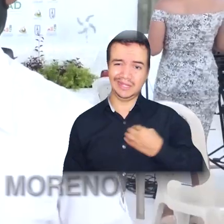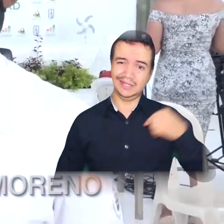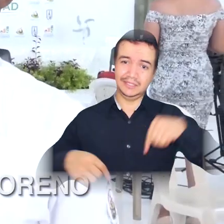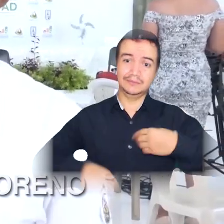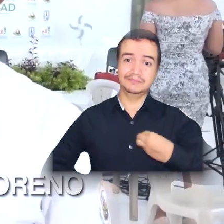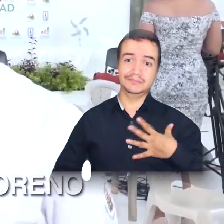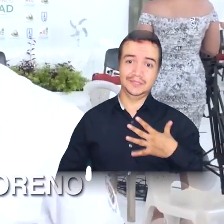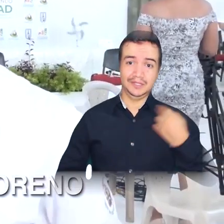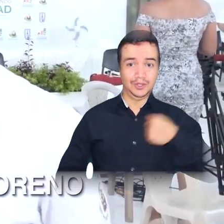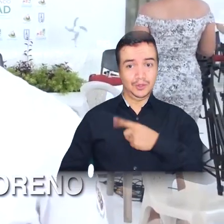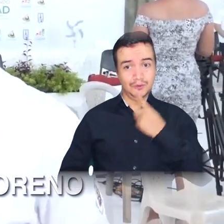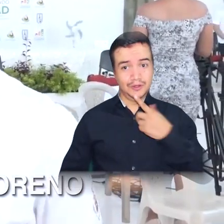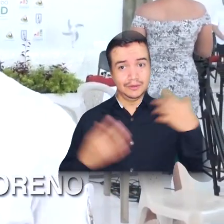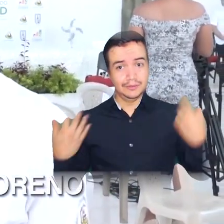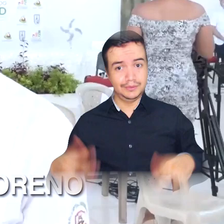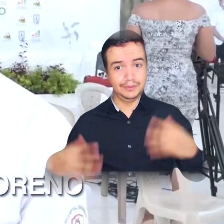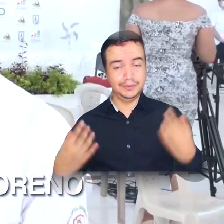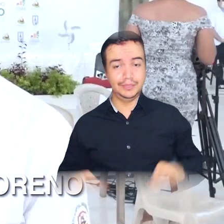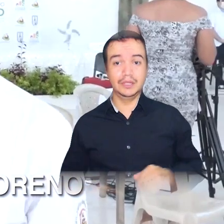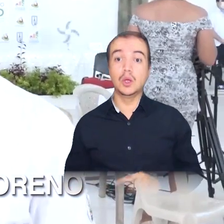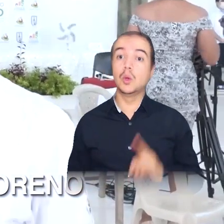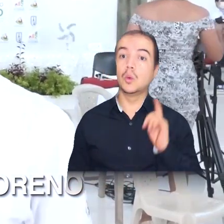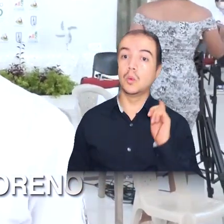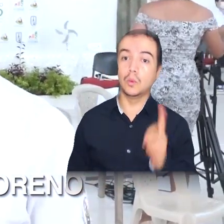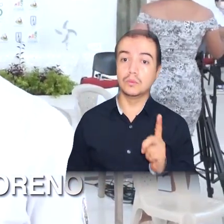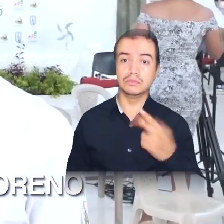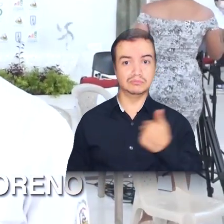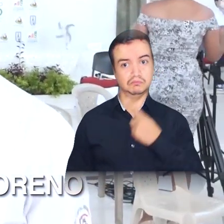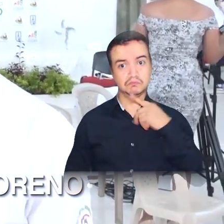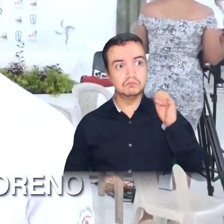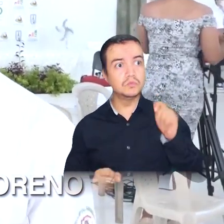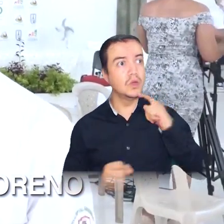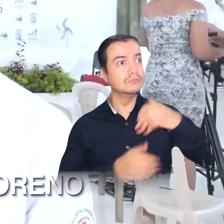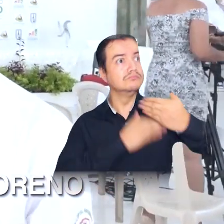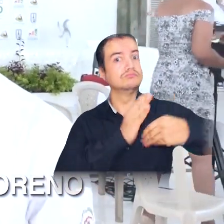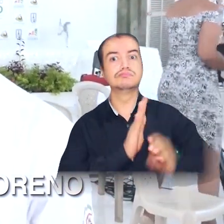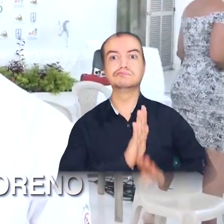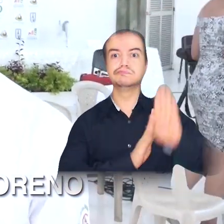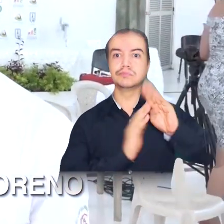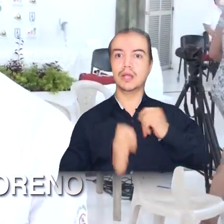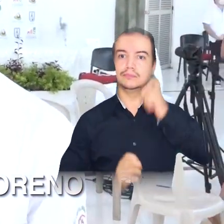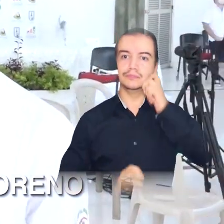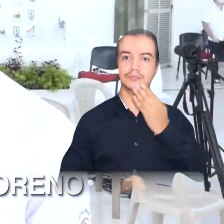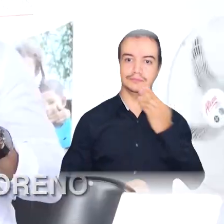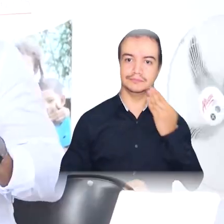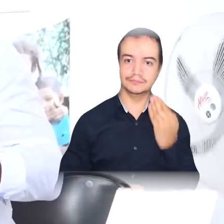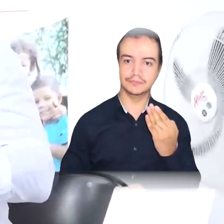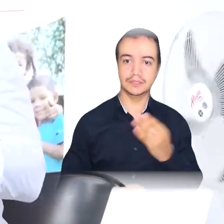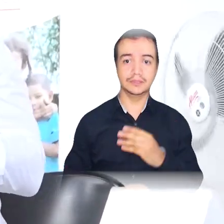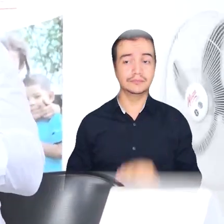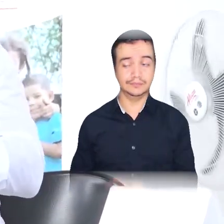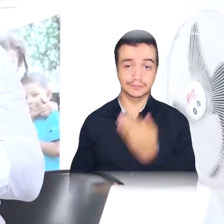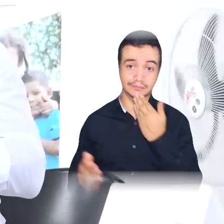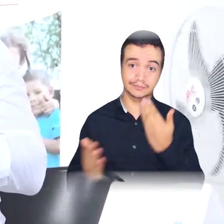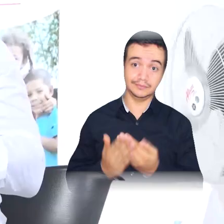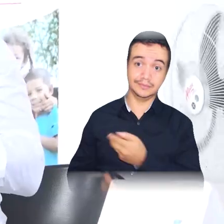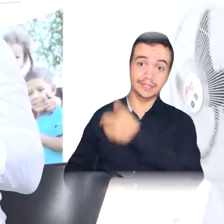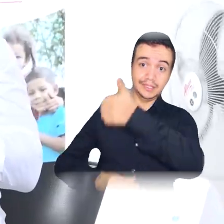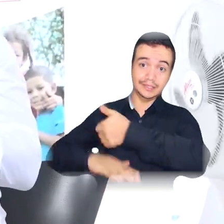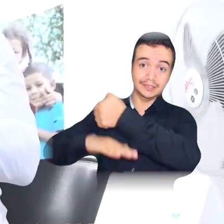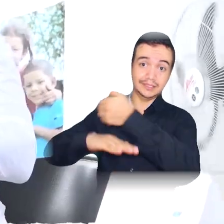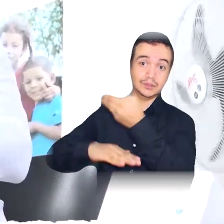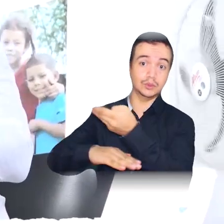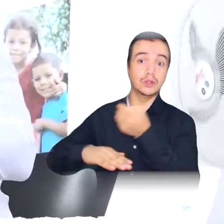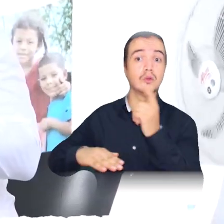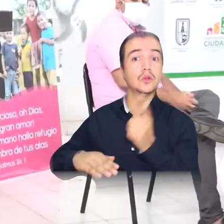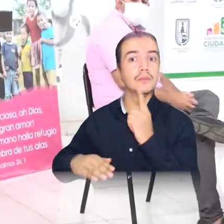Bueno, es una buena oportunidad para nosotros los estudiantes, ya que de esa forma nosotros vamos a llegar a ser mejores personas. Le doy gracias al